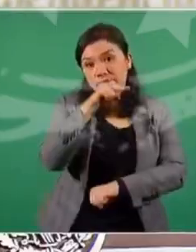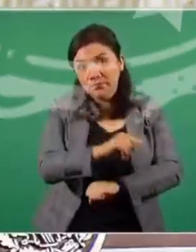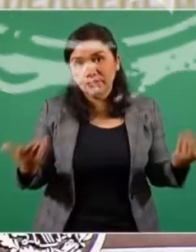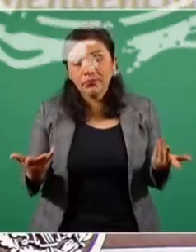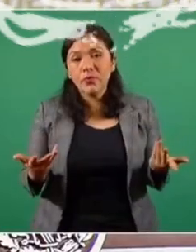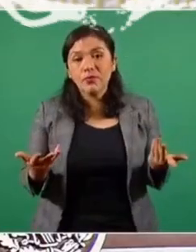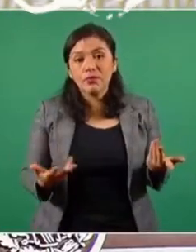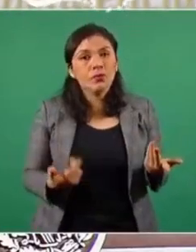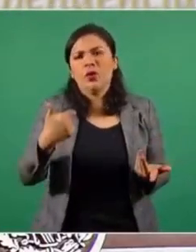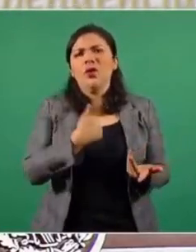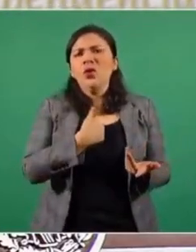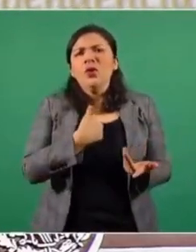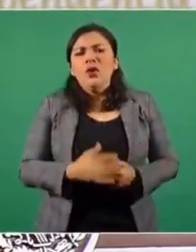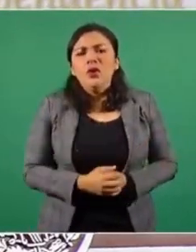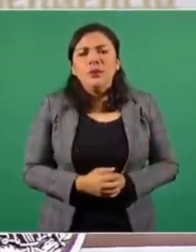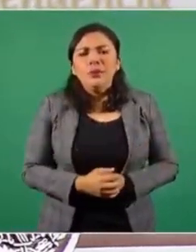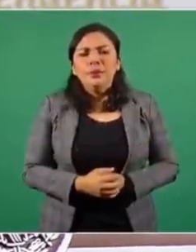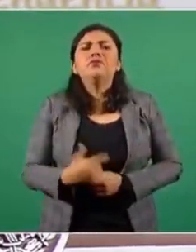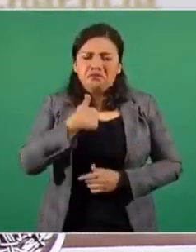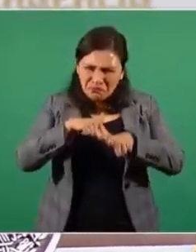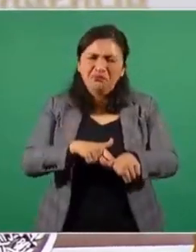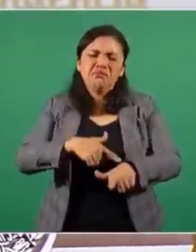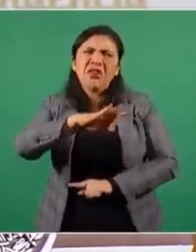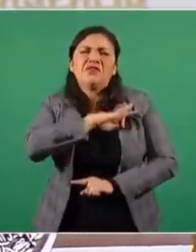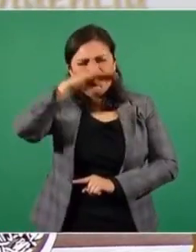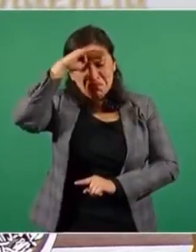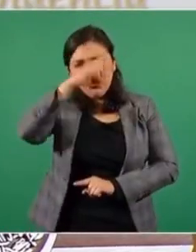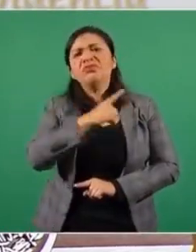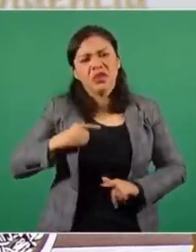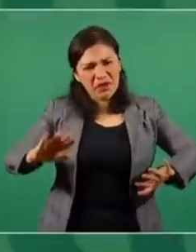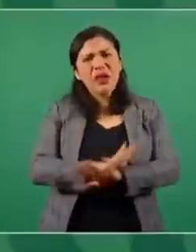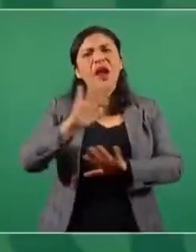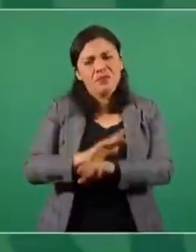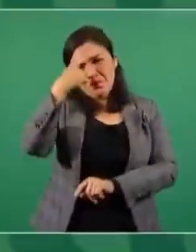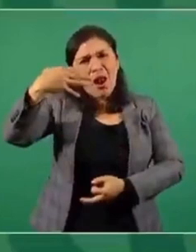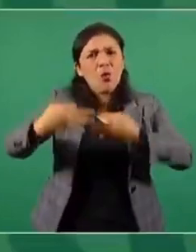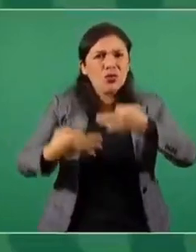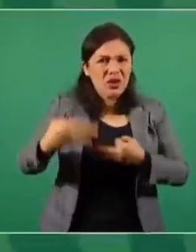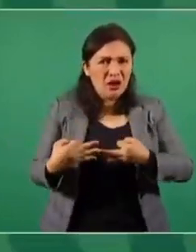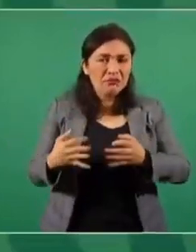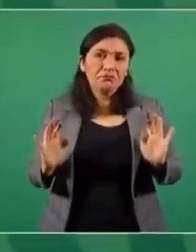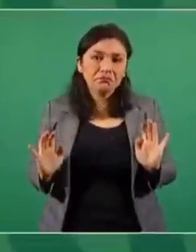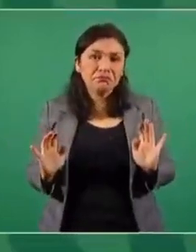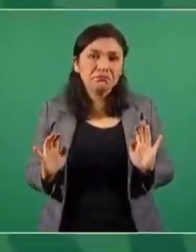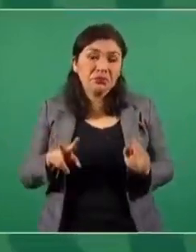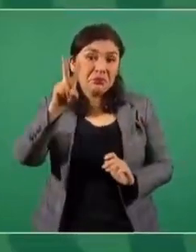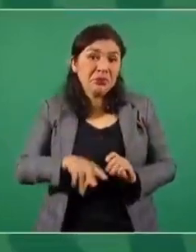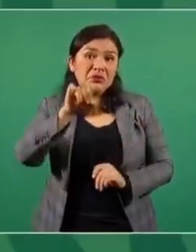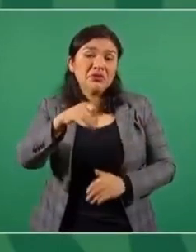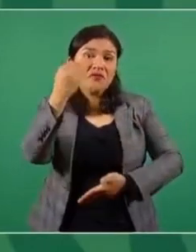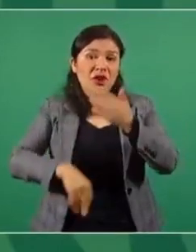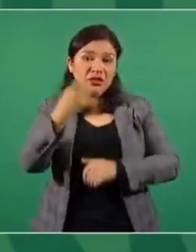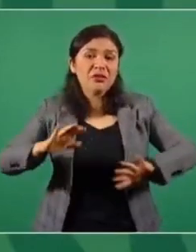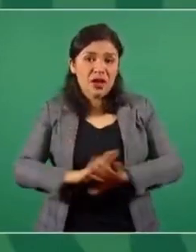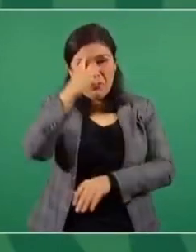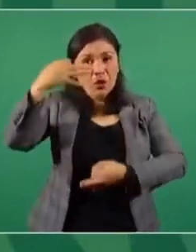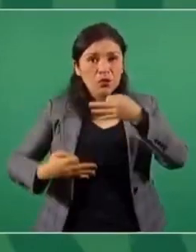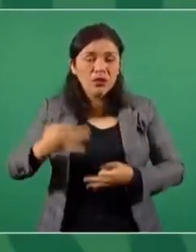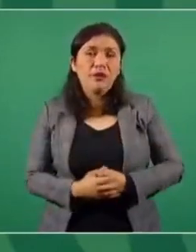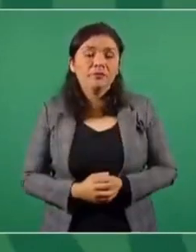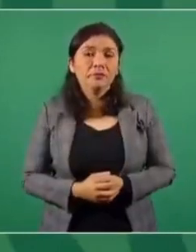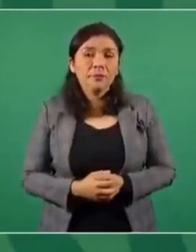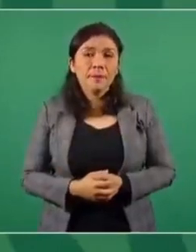Yo no pierdo las esperanzas en que se reforme el Poder Judicial, hace falta la reforma al Poder Judicial,